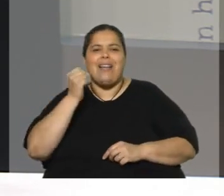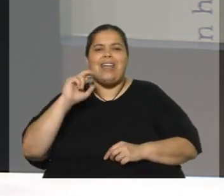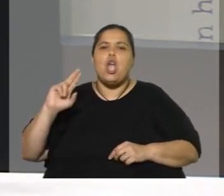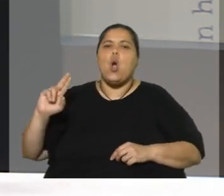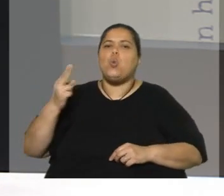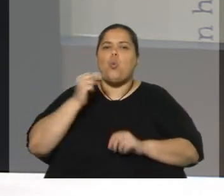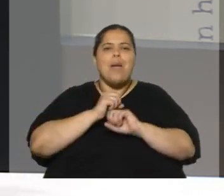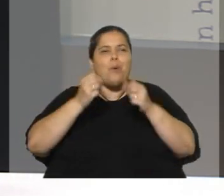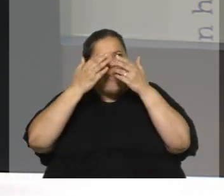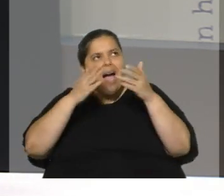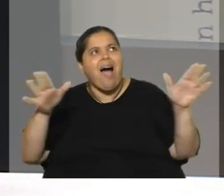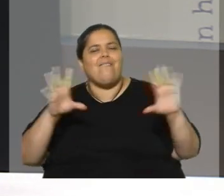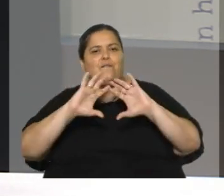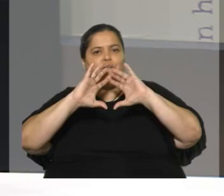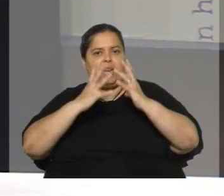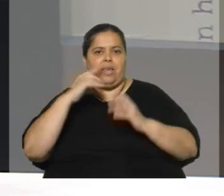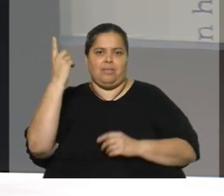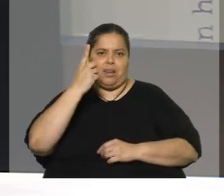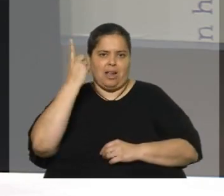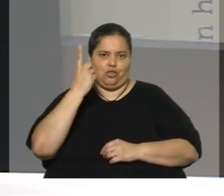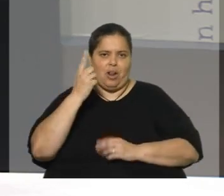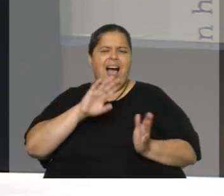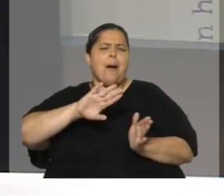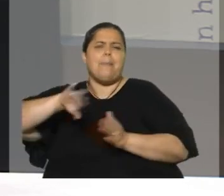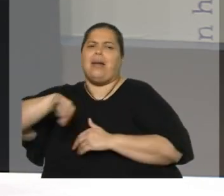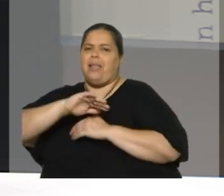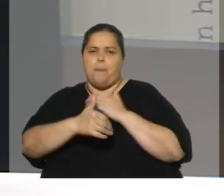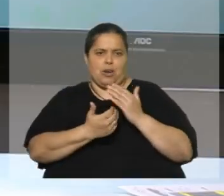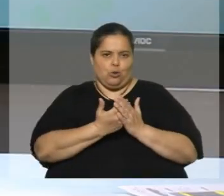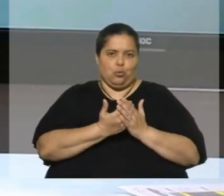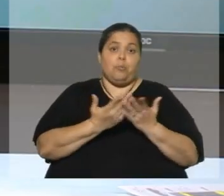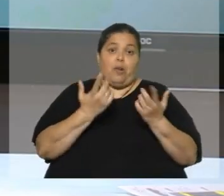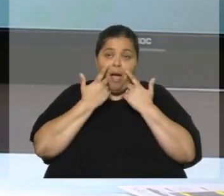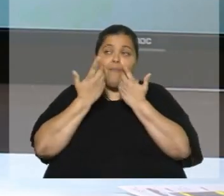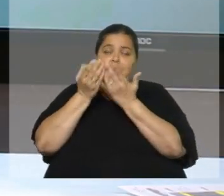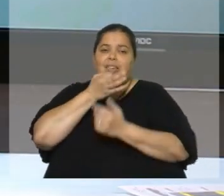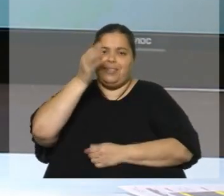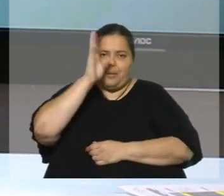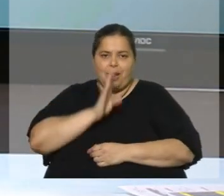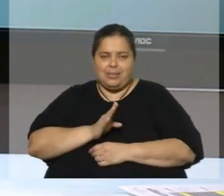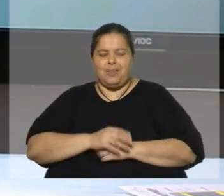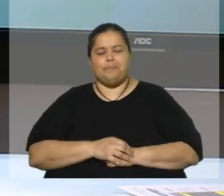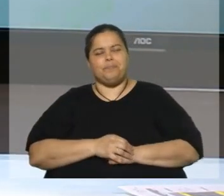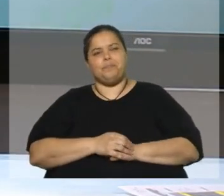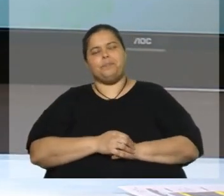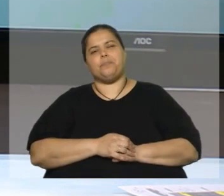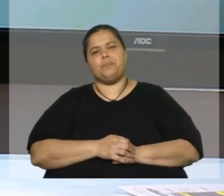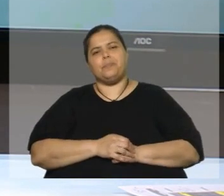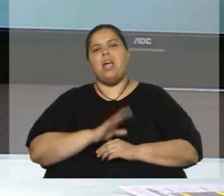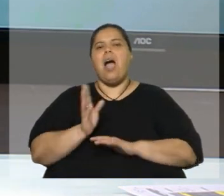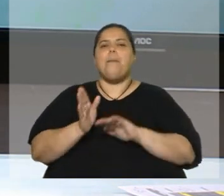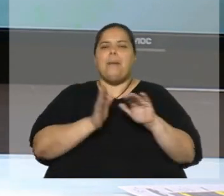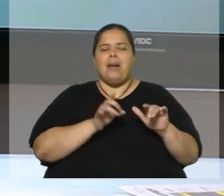una proyección internacional más allá del Mercosur. A propósito de eso, Ignacio, el Fondo Monetario Internacional